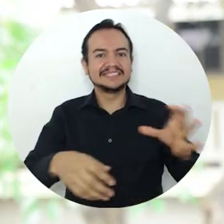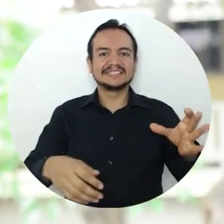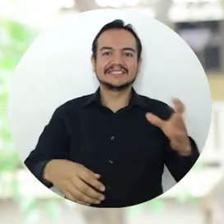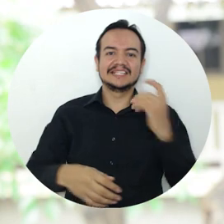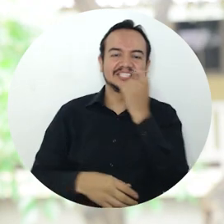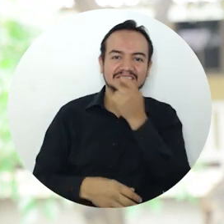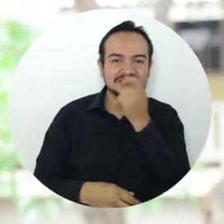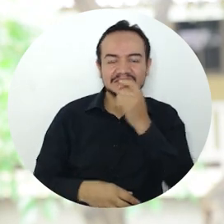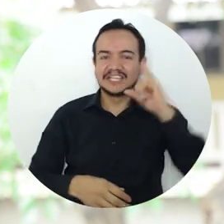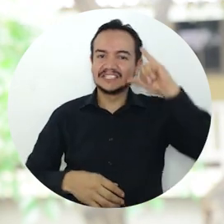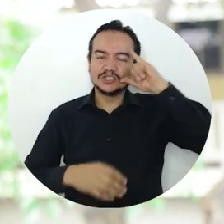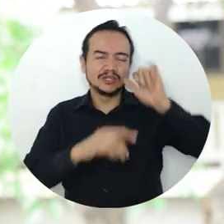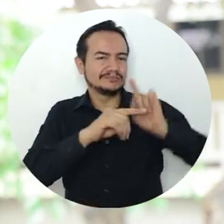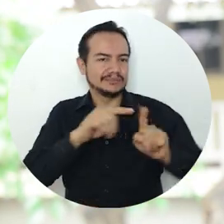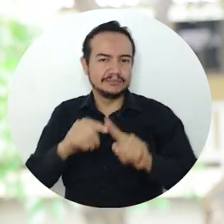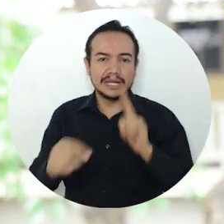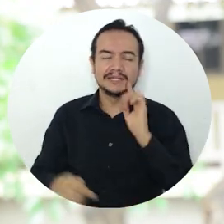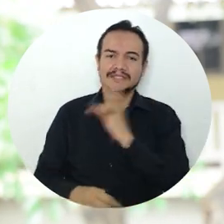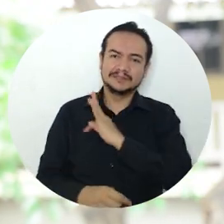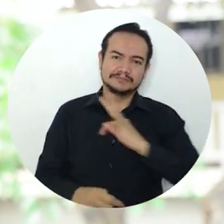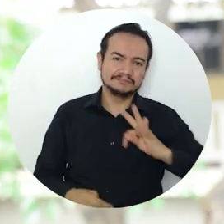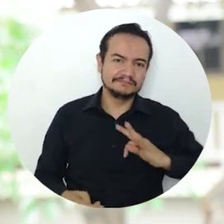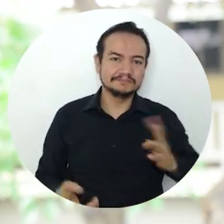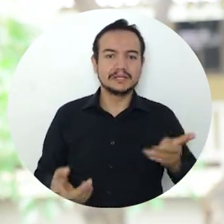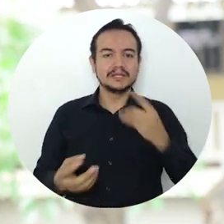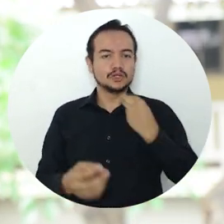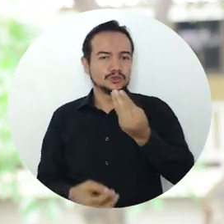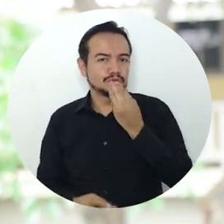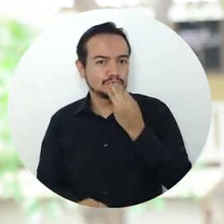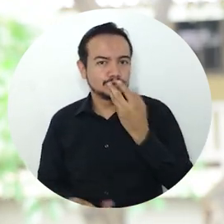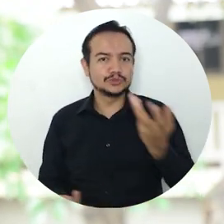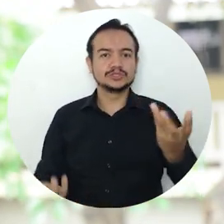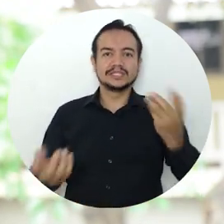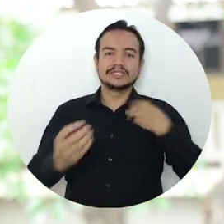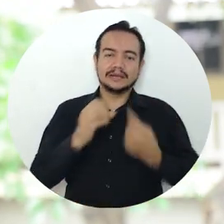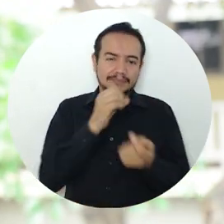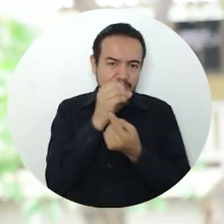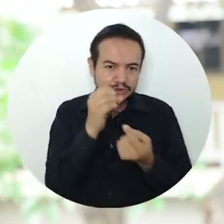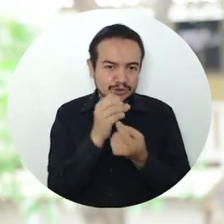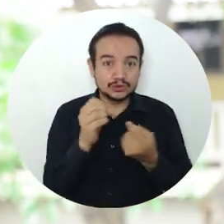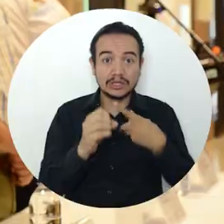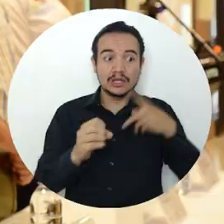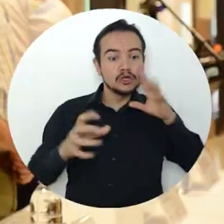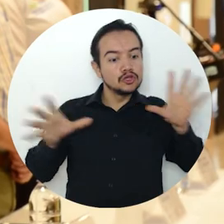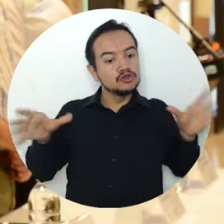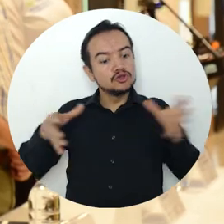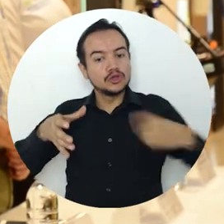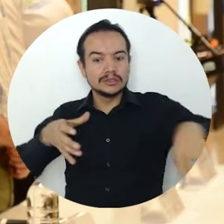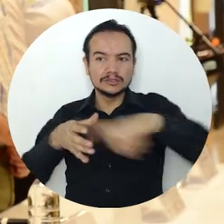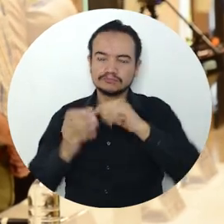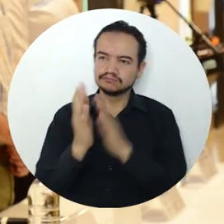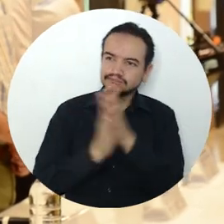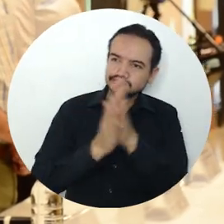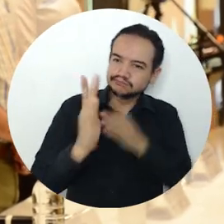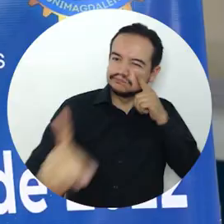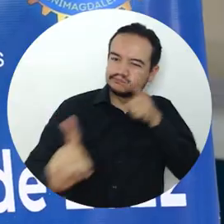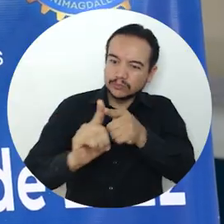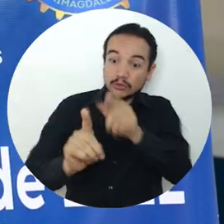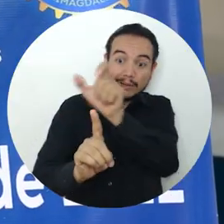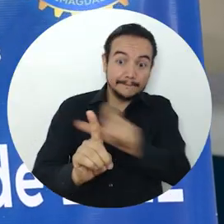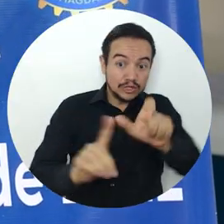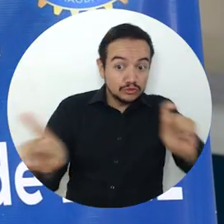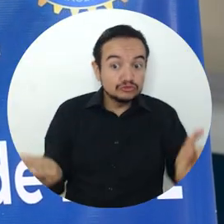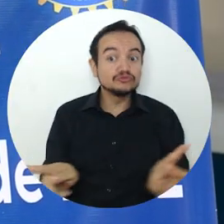Enfermería, medicina, odontología, psicología, entre otras como fisioterapeutas, nutricionistas, bacteriólogos, que apostamos al